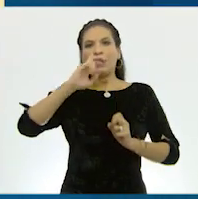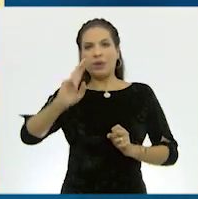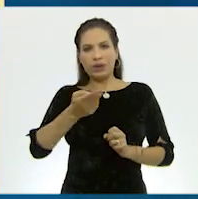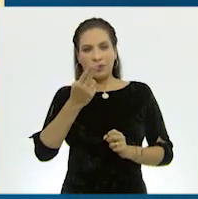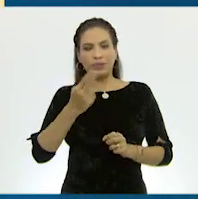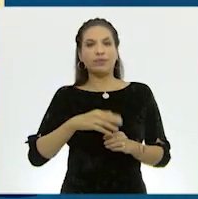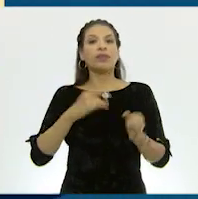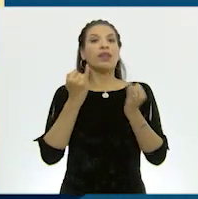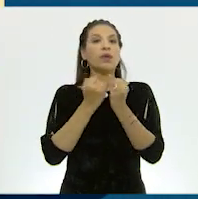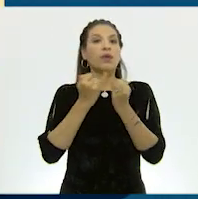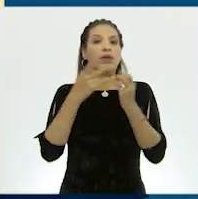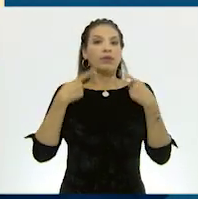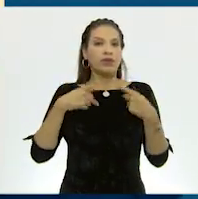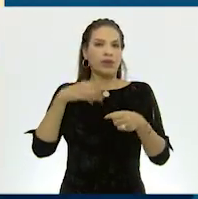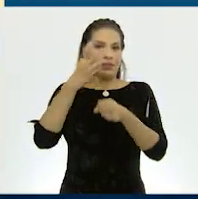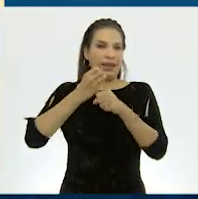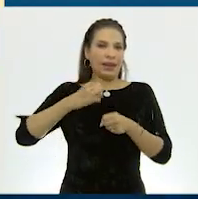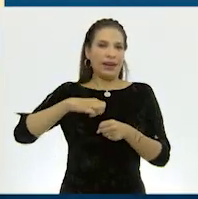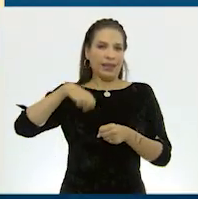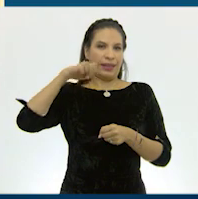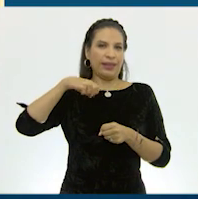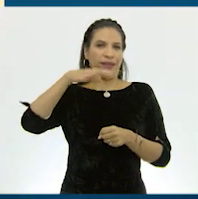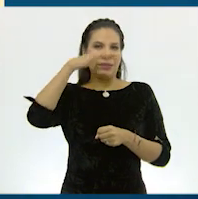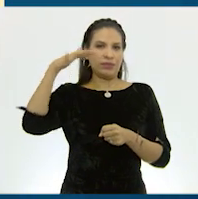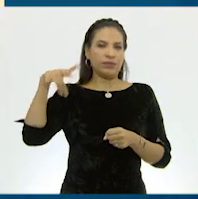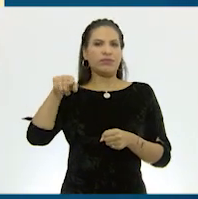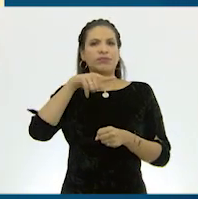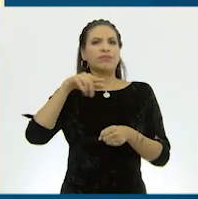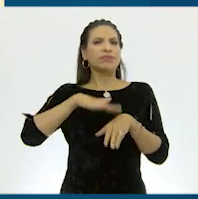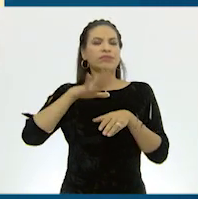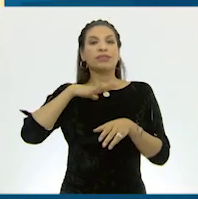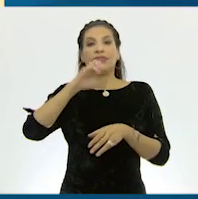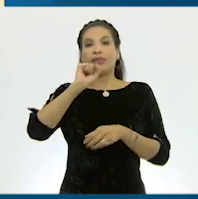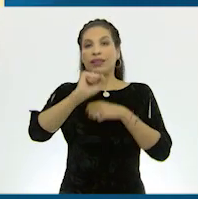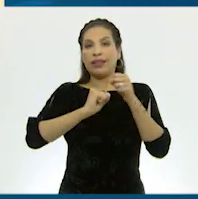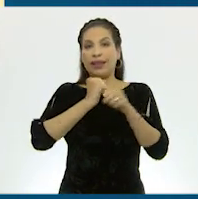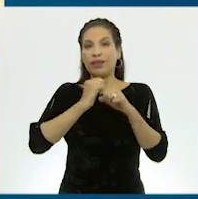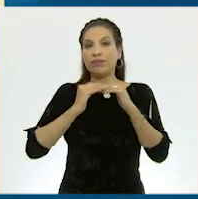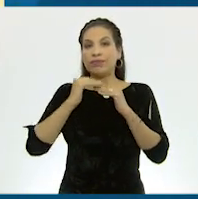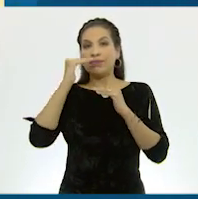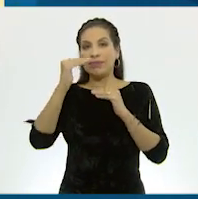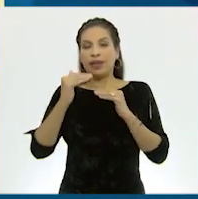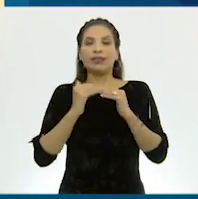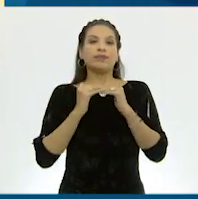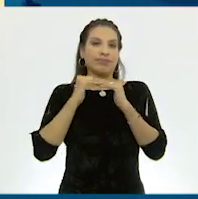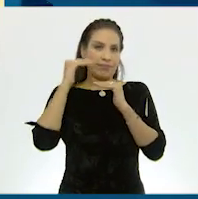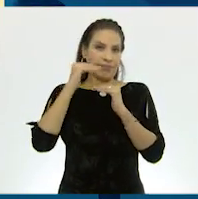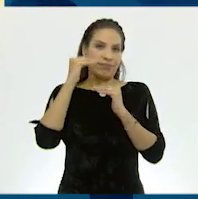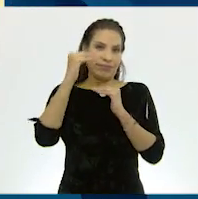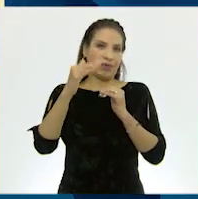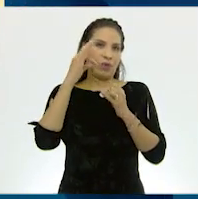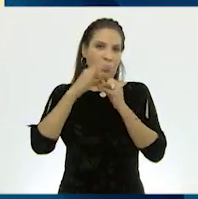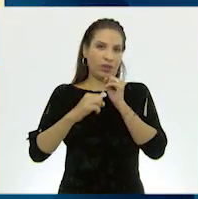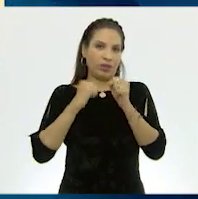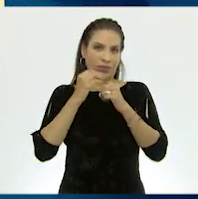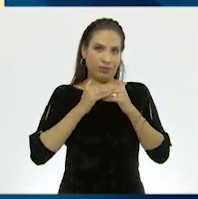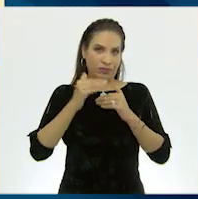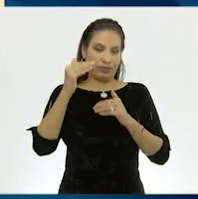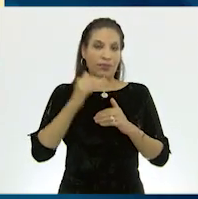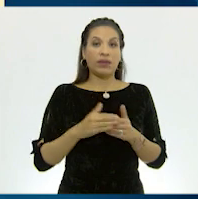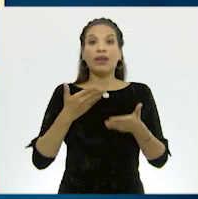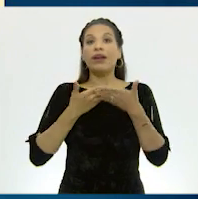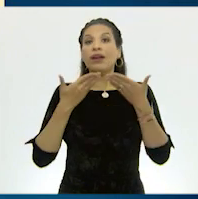Con respecto a los adultos mayores, el porcentaje de la de 60 años y más ha ido aumentando en los últimos años.